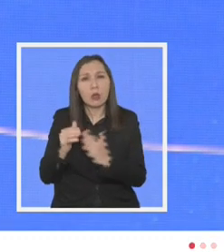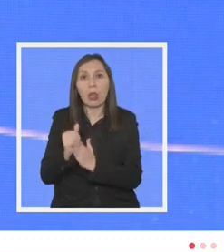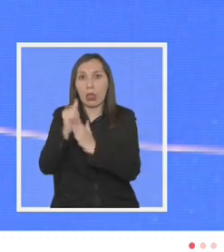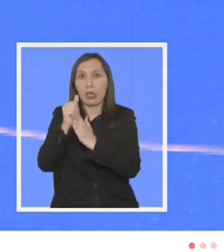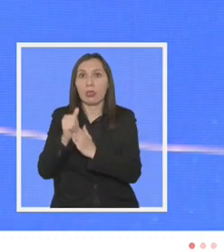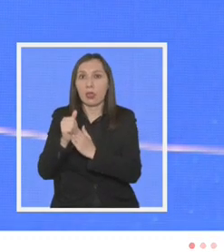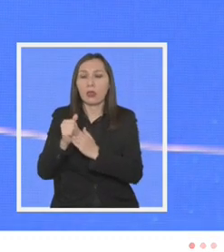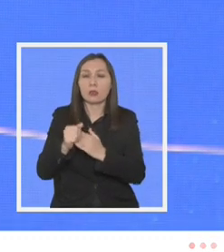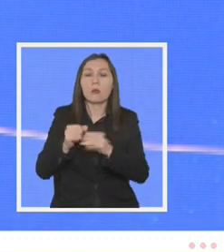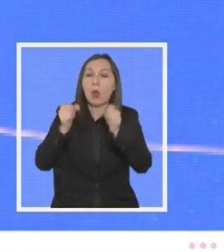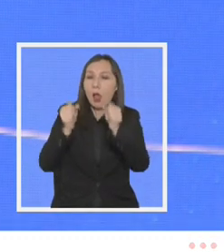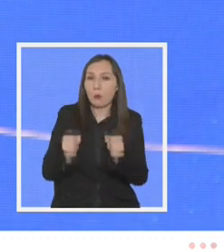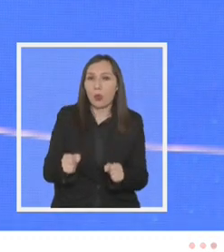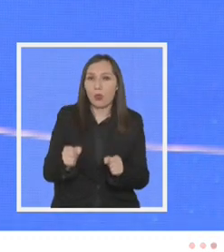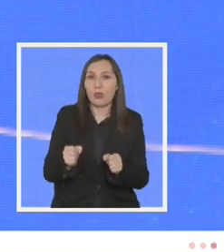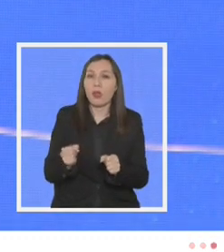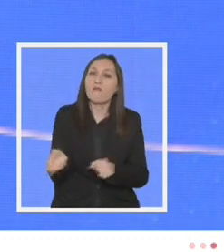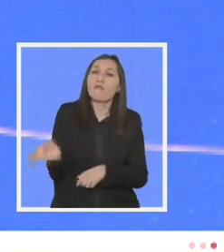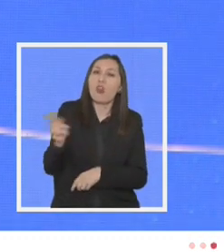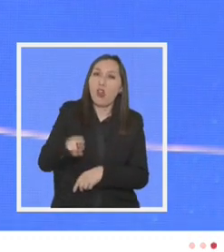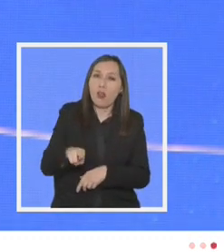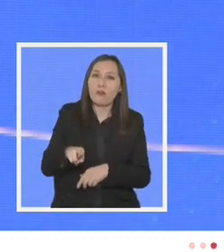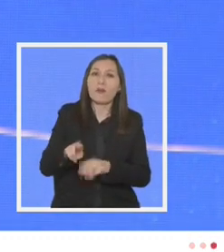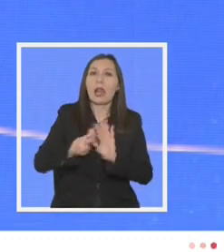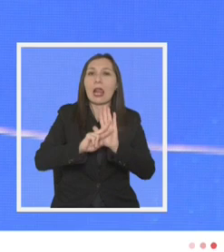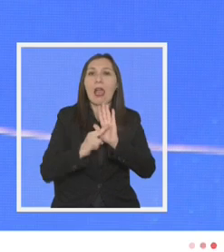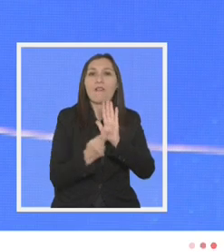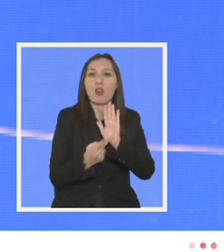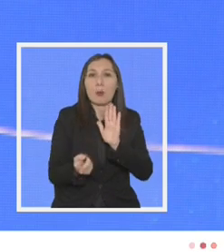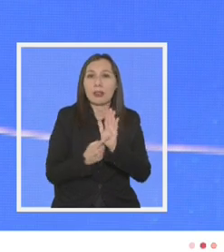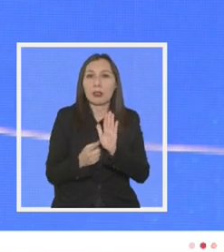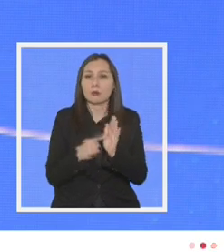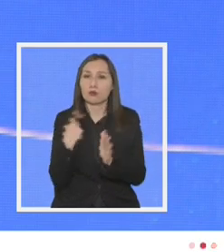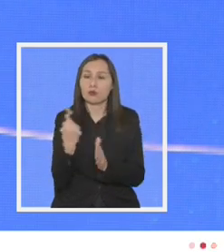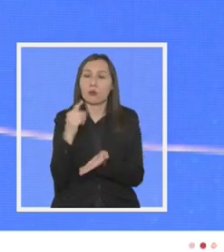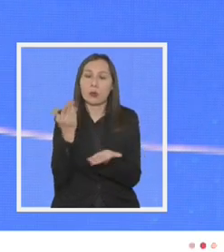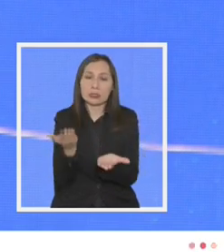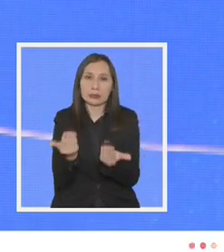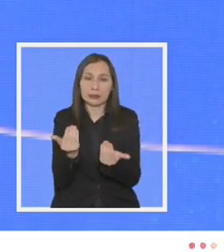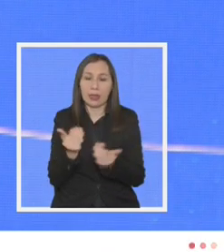para poder retomar la reforma tributaria que necesitamos